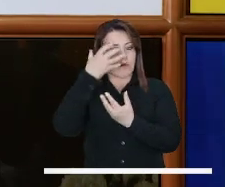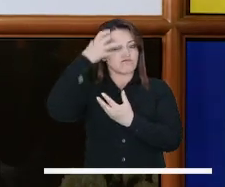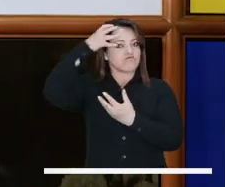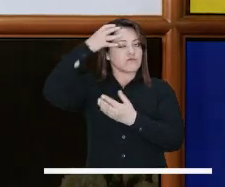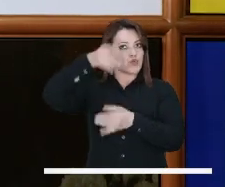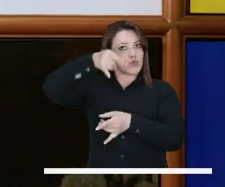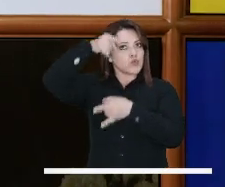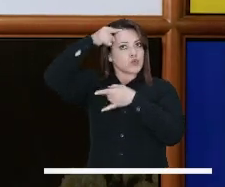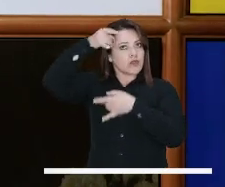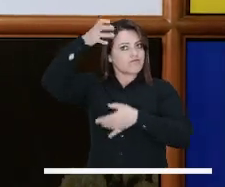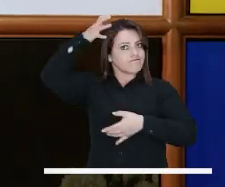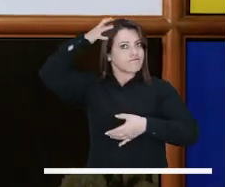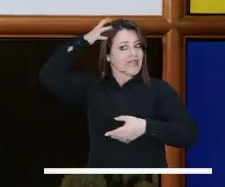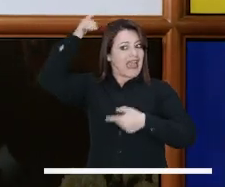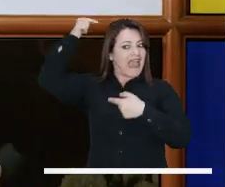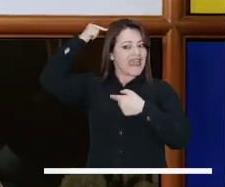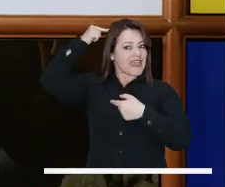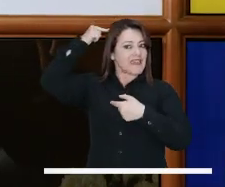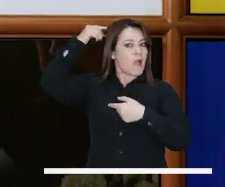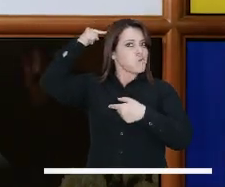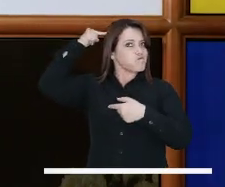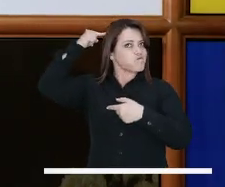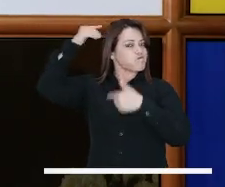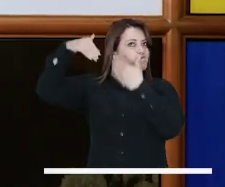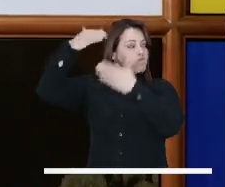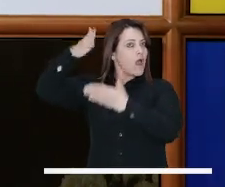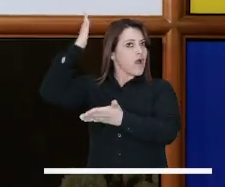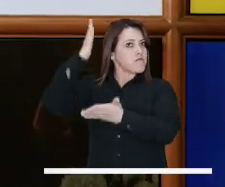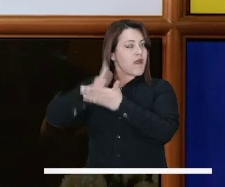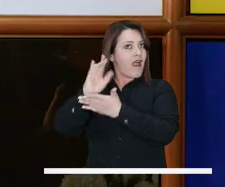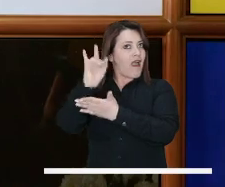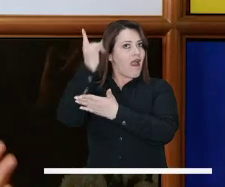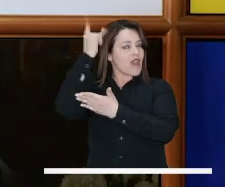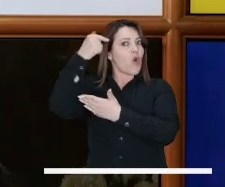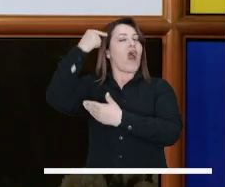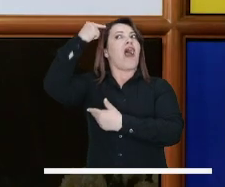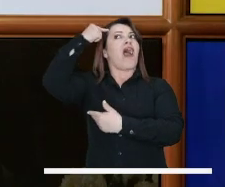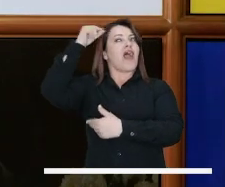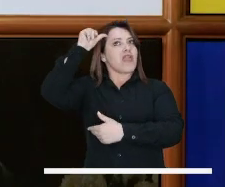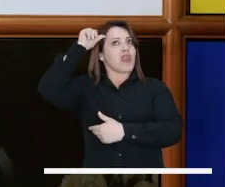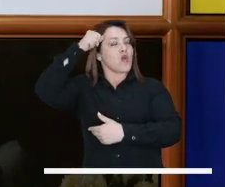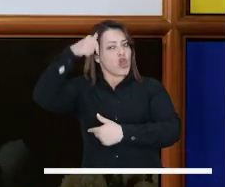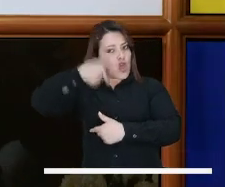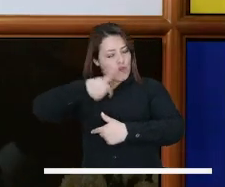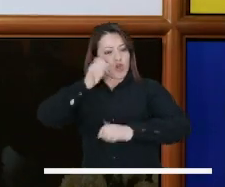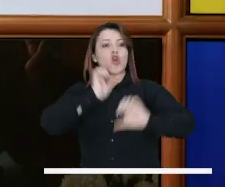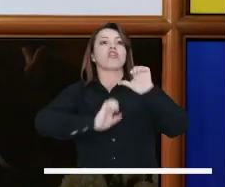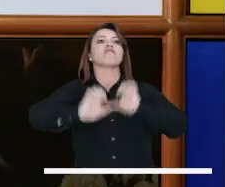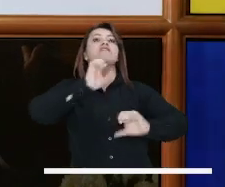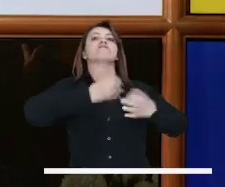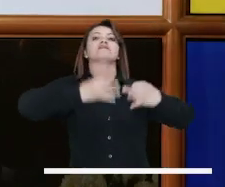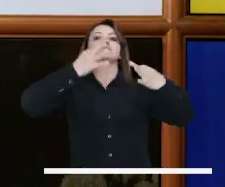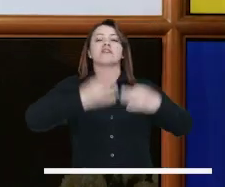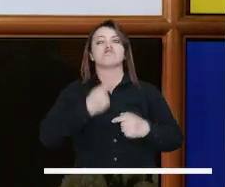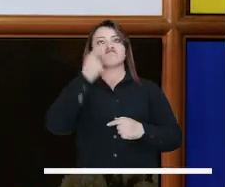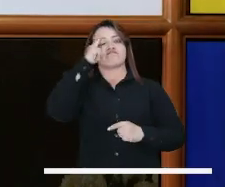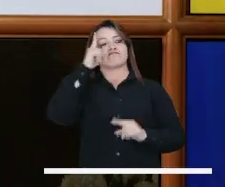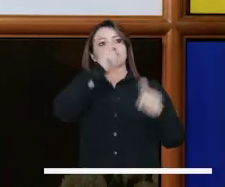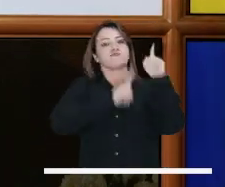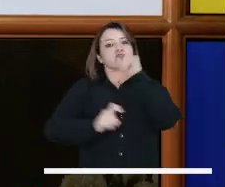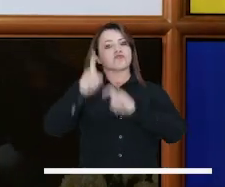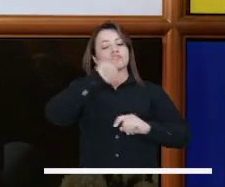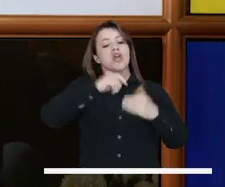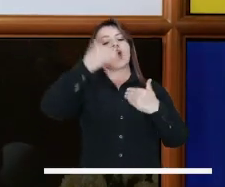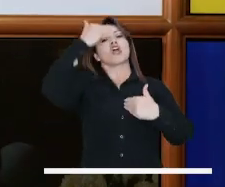activa únicamente hasta los 9 o 10 años, por lo menos el 80% de esa función. Lo que busca el proyecto, entonces, es que ese tipo de formación se haga desde